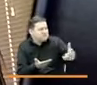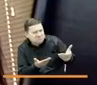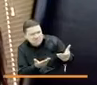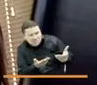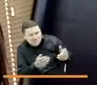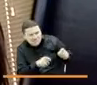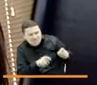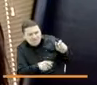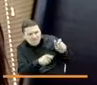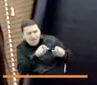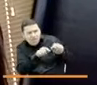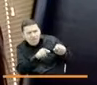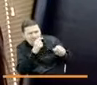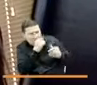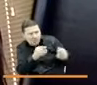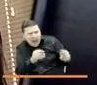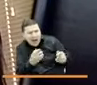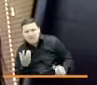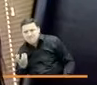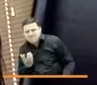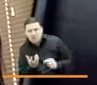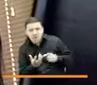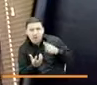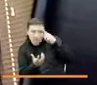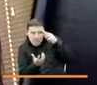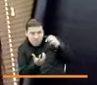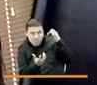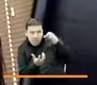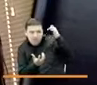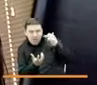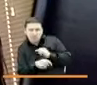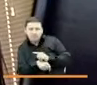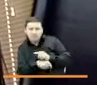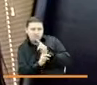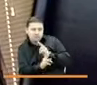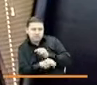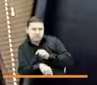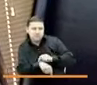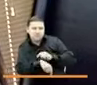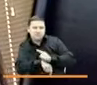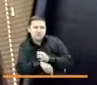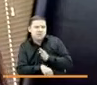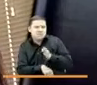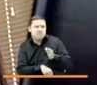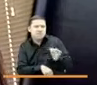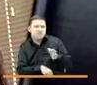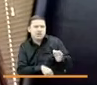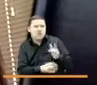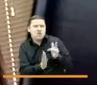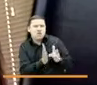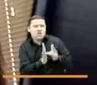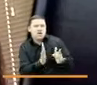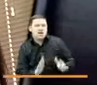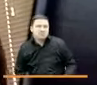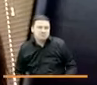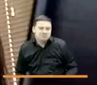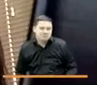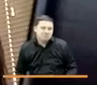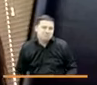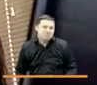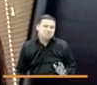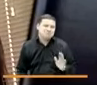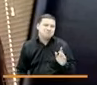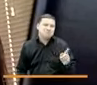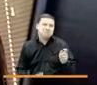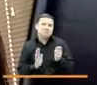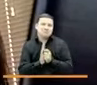Se caracteriza por movilizarse de manera inmediata y llegar en el menor tiempo posible a responder a estas emergencias. Entonces fue este el